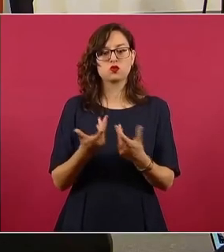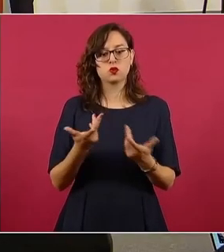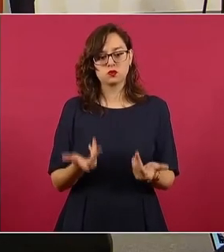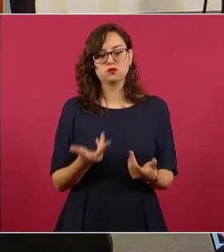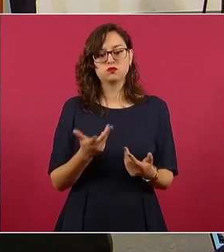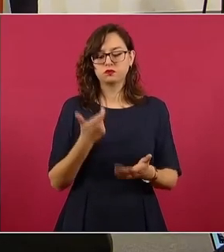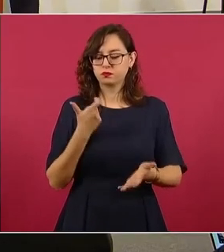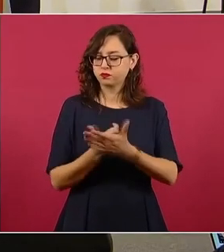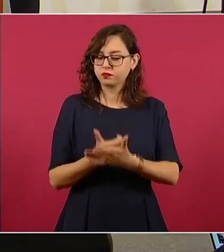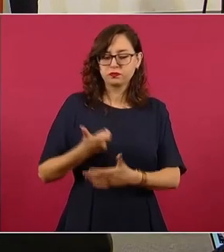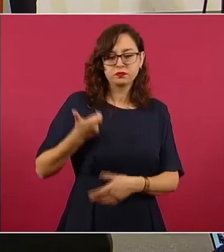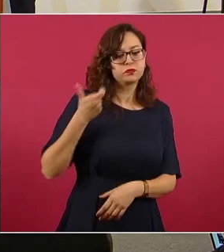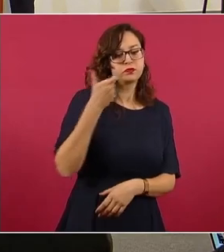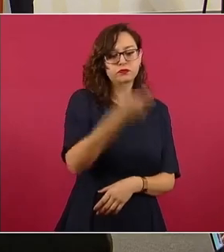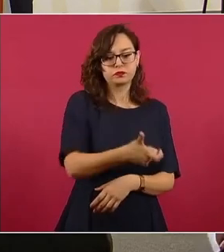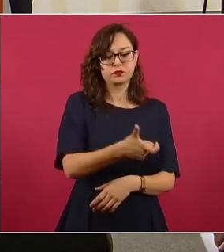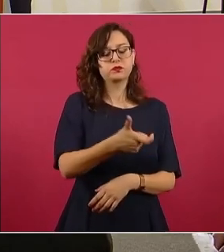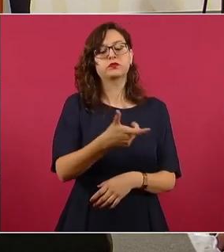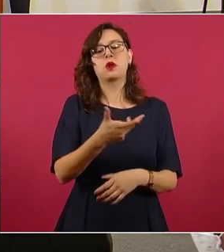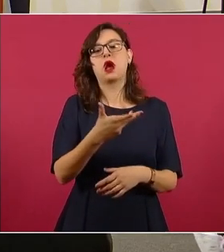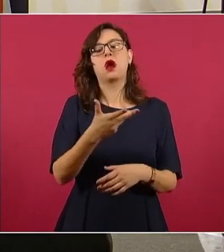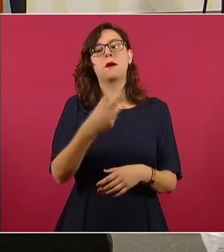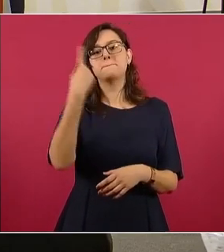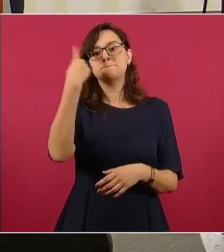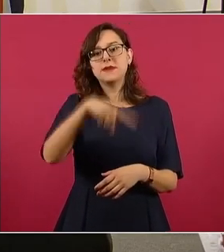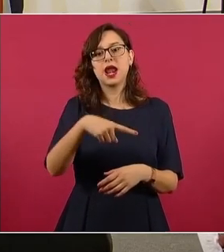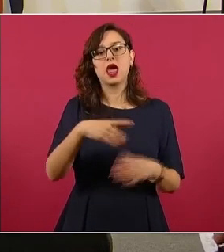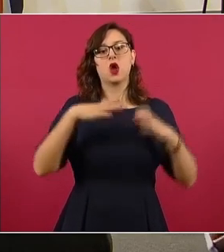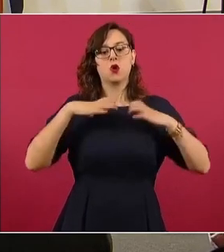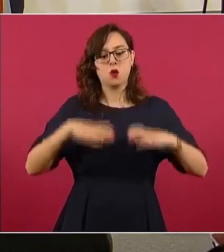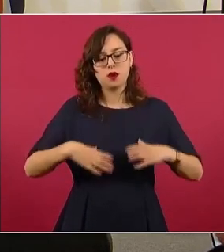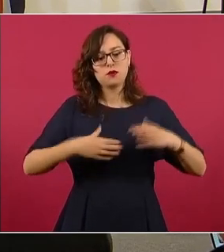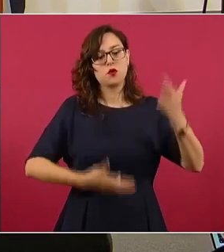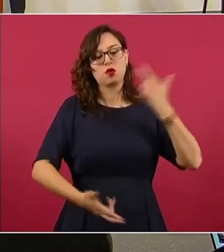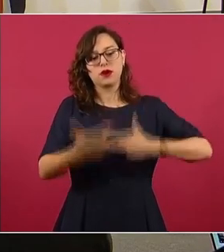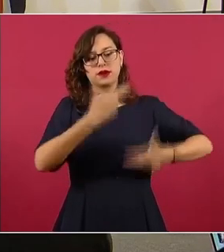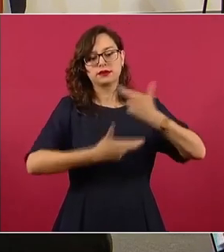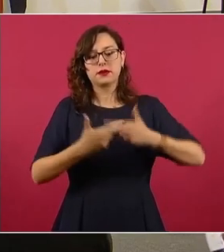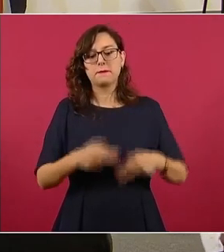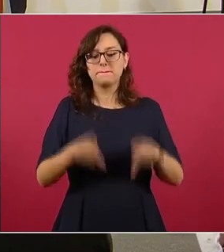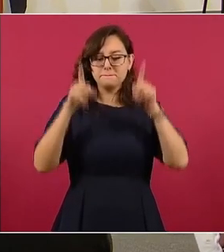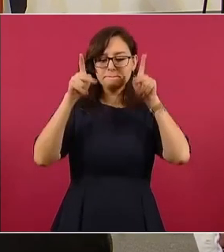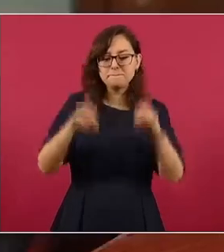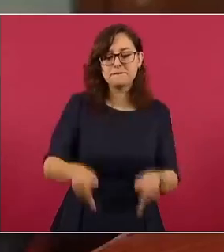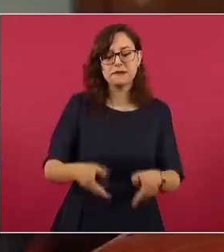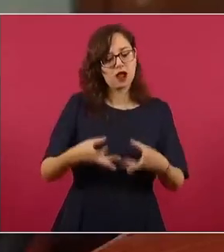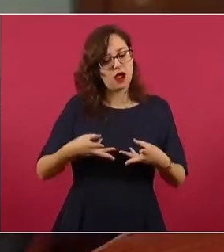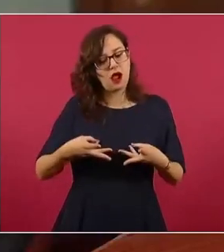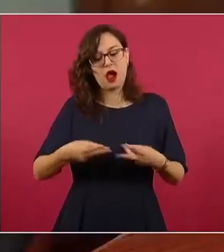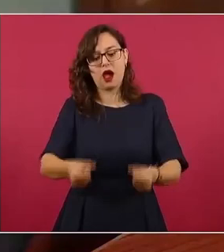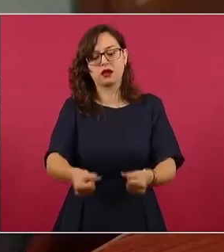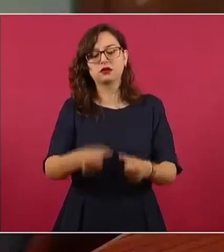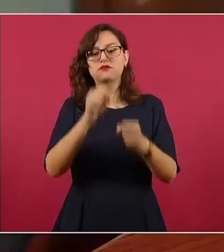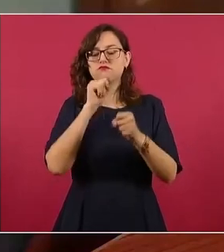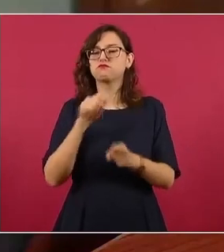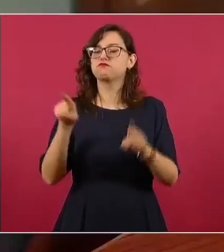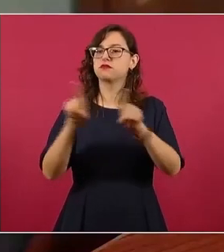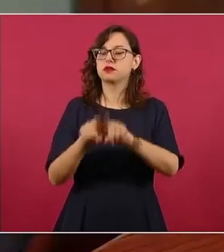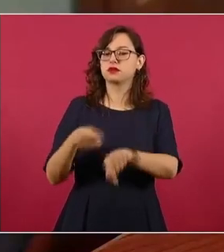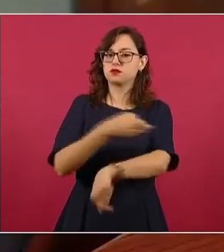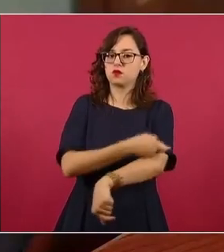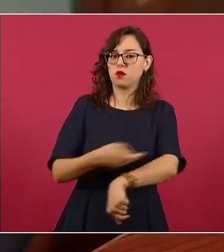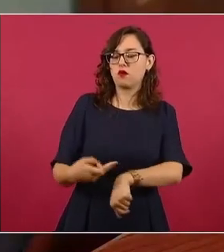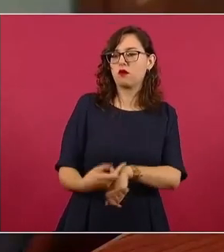gastos funerarios, la repatriación de los cuerpos de los mexicanos fallecidos, así como para contactar a los familiares